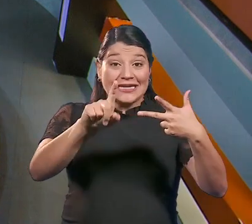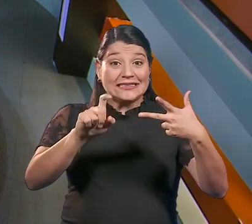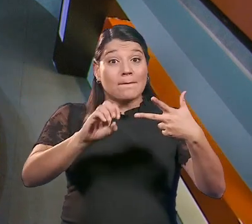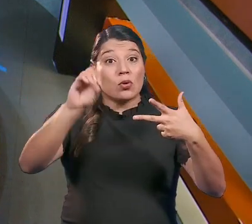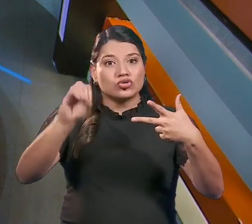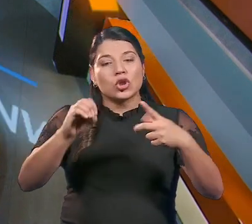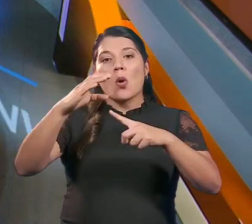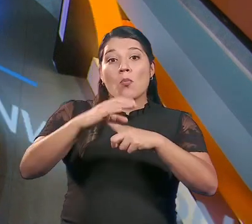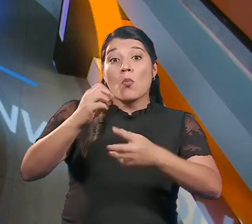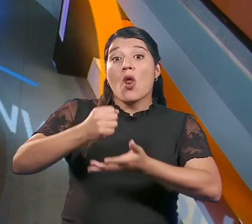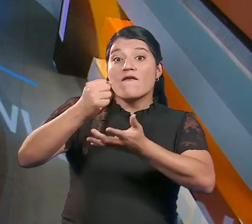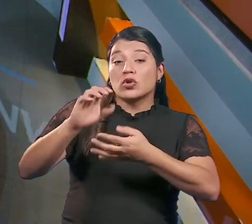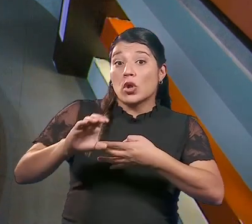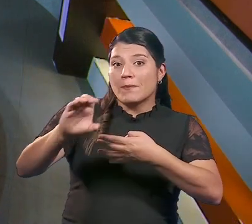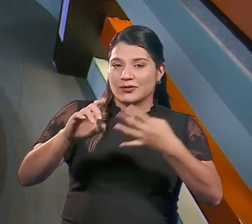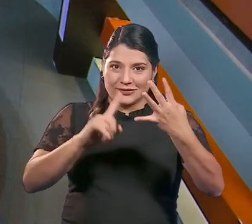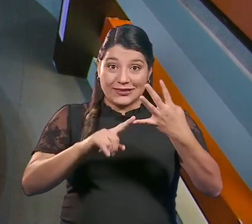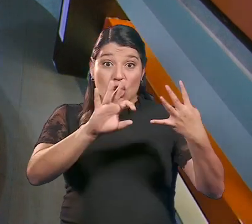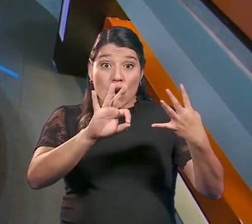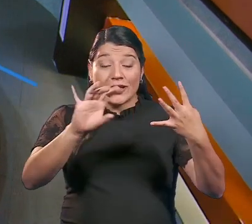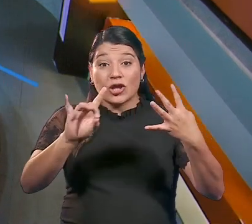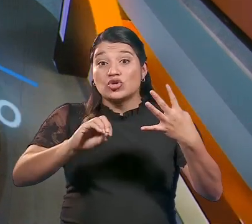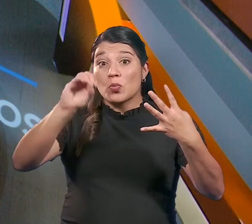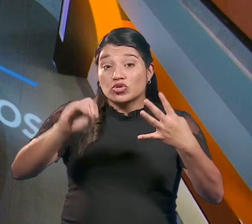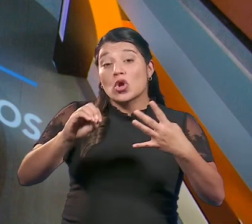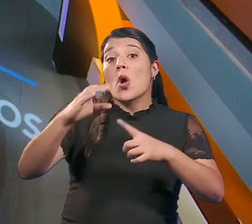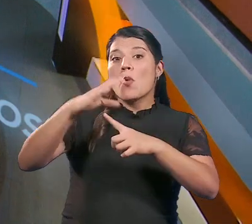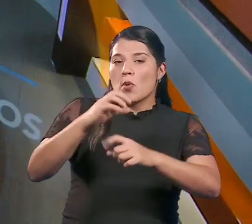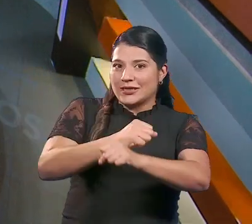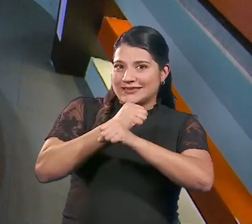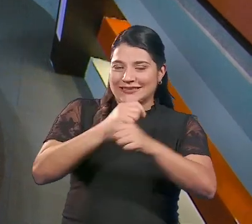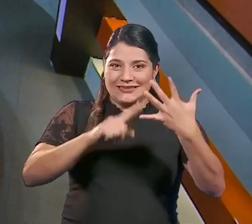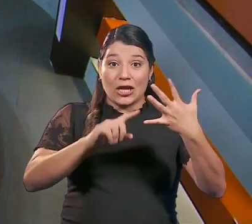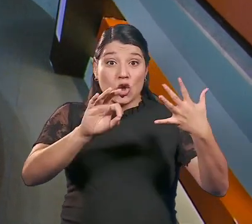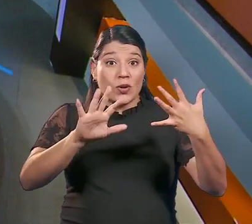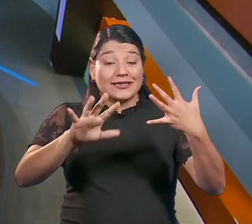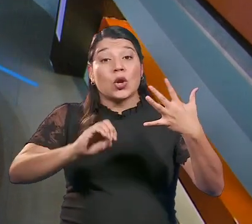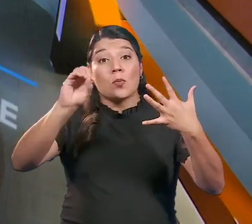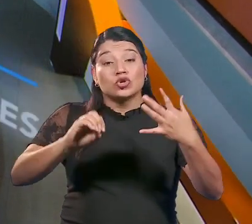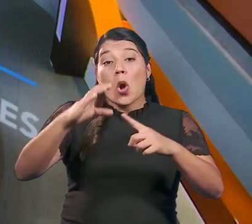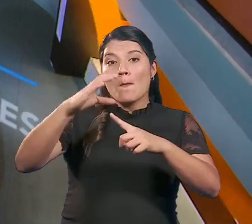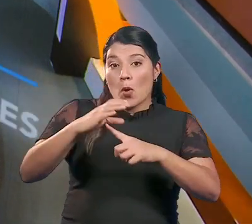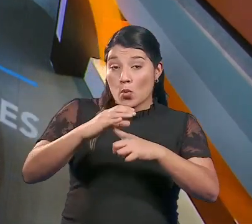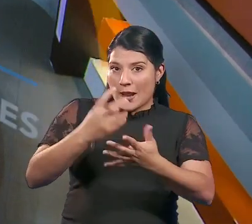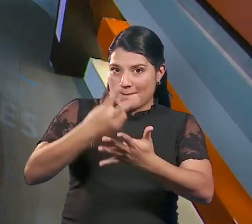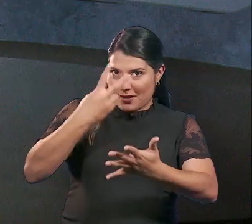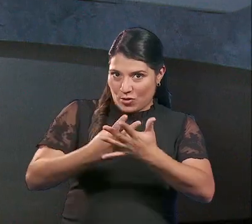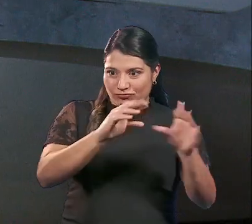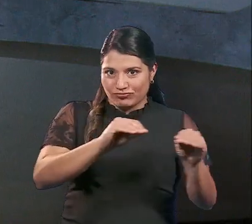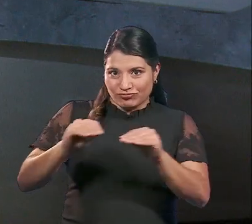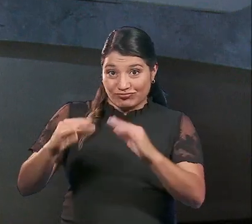al 100% de Popular Fondos de Inversión, al 98% de Popular Seguros y al 95% de Popular